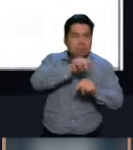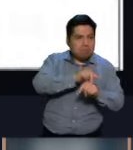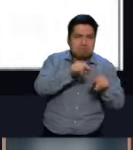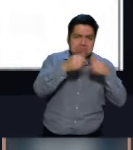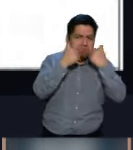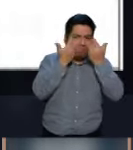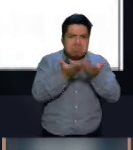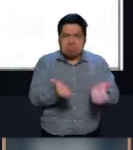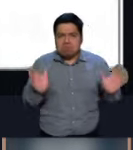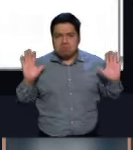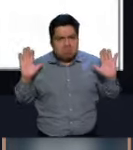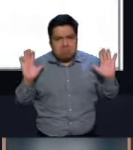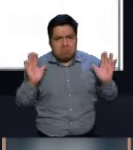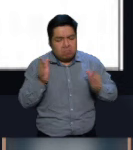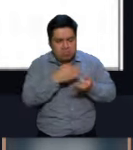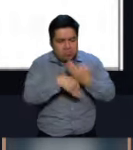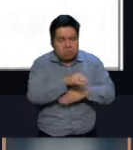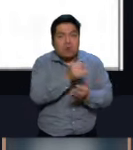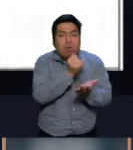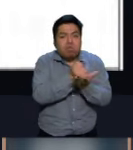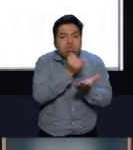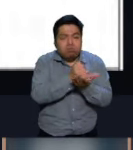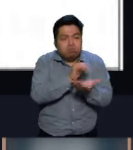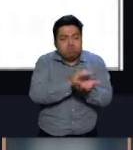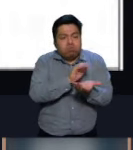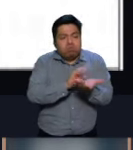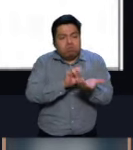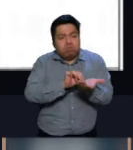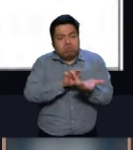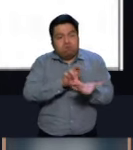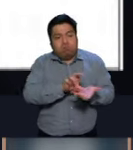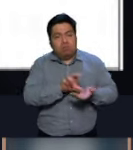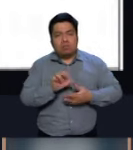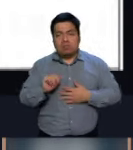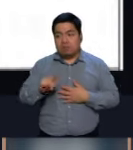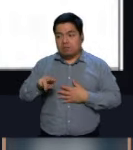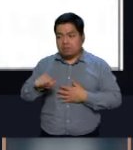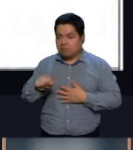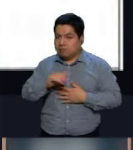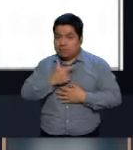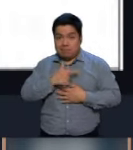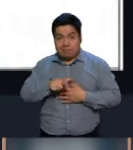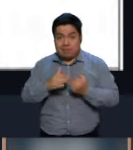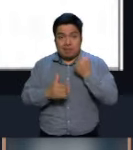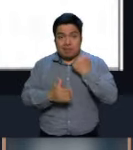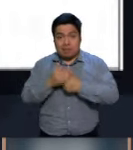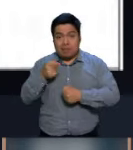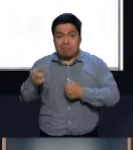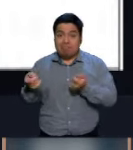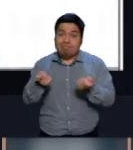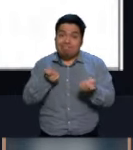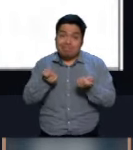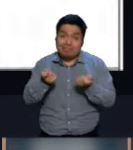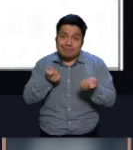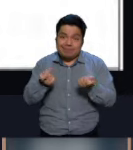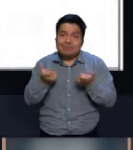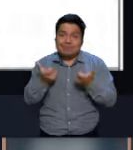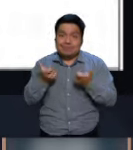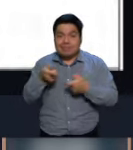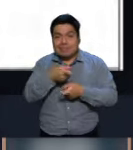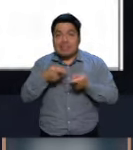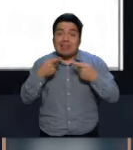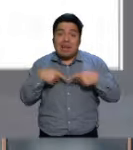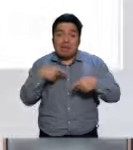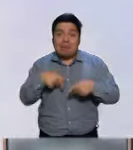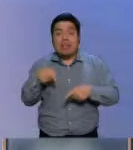que lo requiera con los rendimientos acumulados que hayan generado. A Salinas Pliego no le gusta esta reforma porque perderá el control de los recursos de los trabajadores